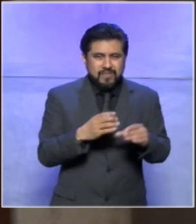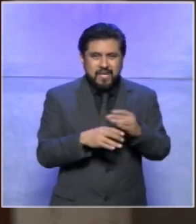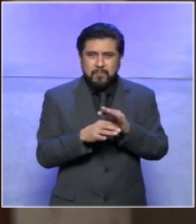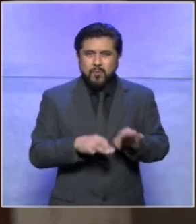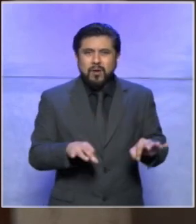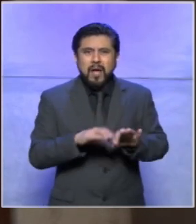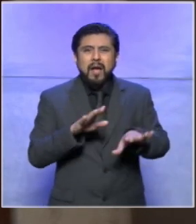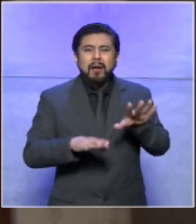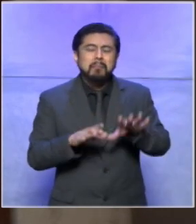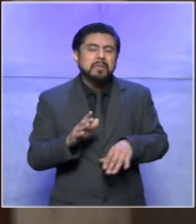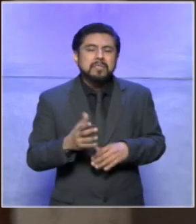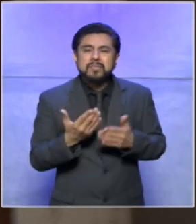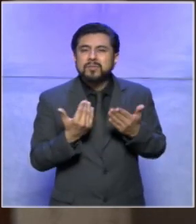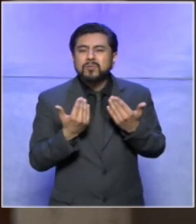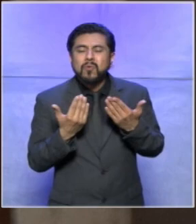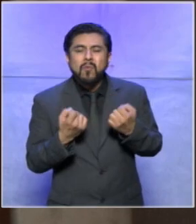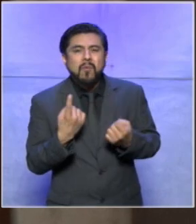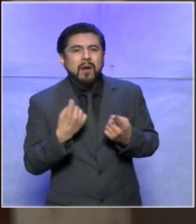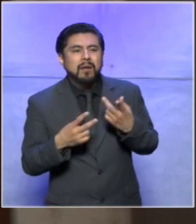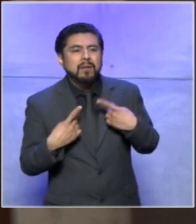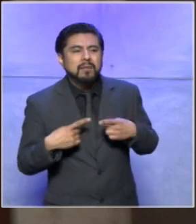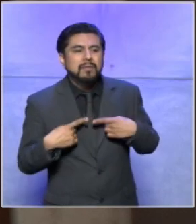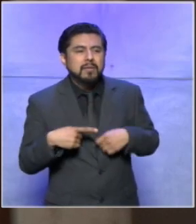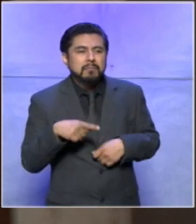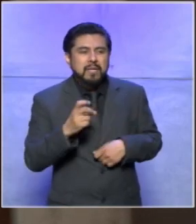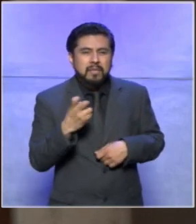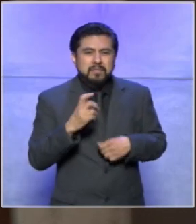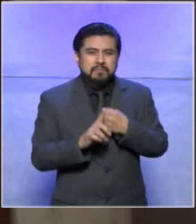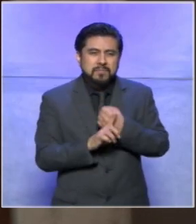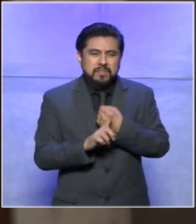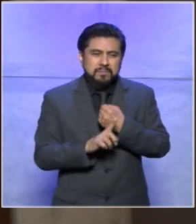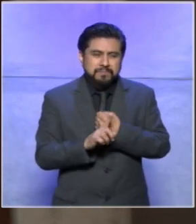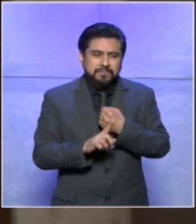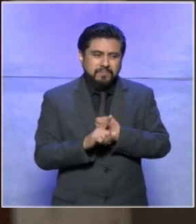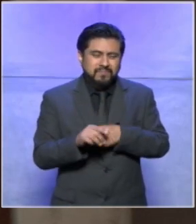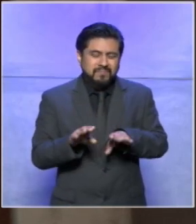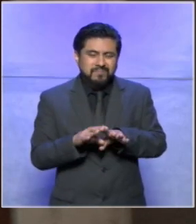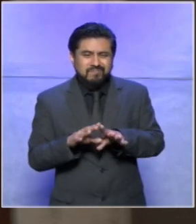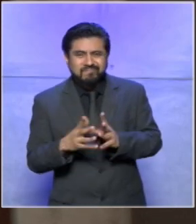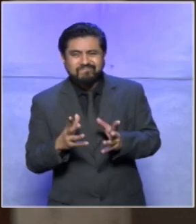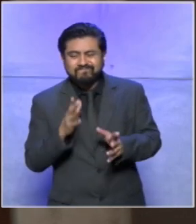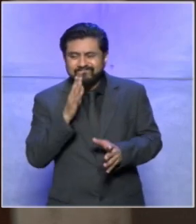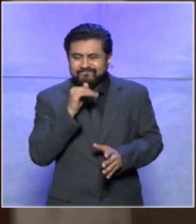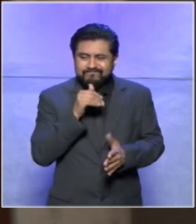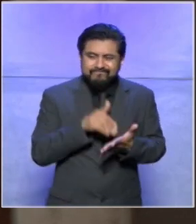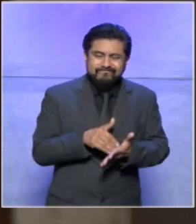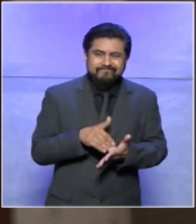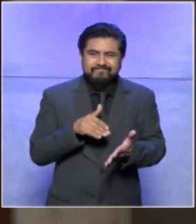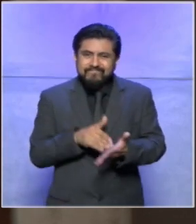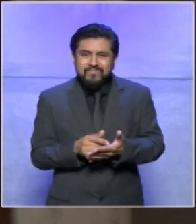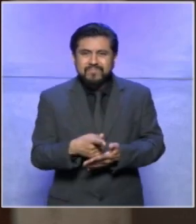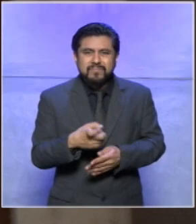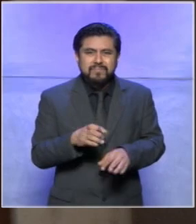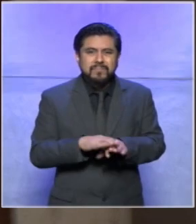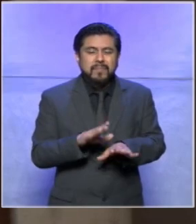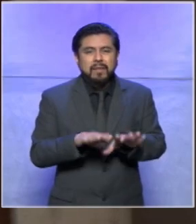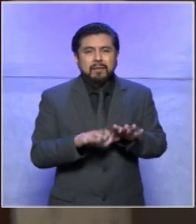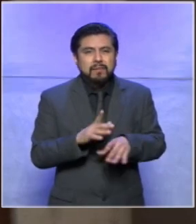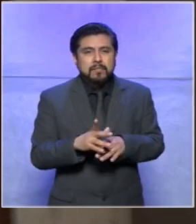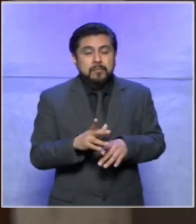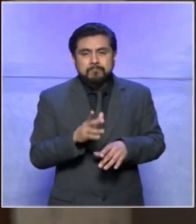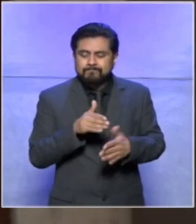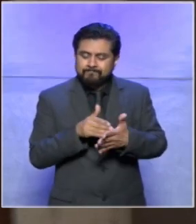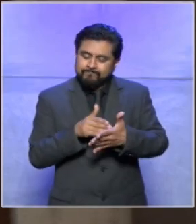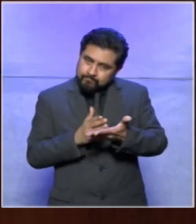carecemos de ellas sin embargo ese problemita que tenemos esa pedrita en nuestro zapato no lo podemos evitar lo